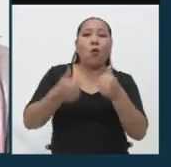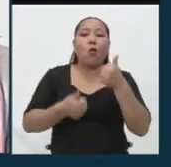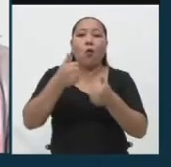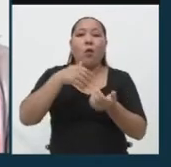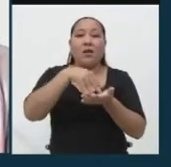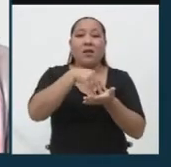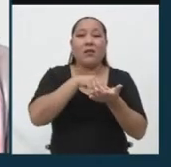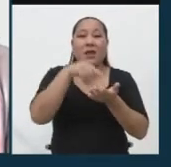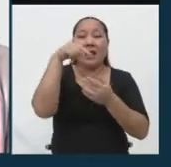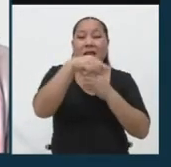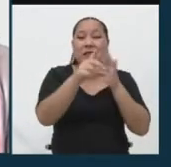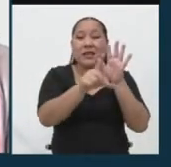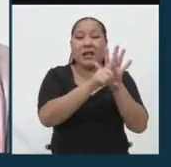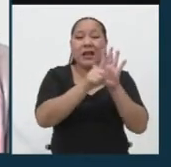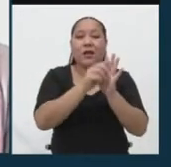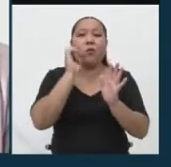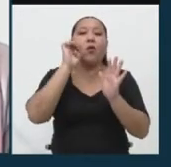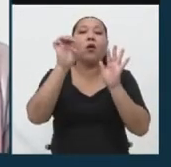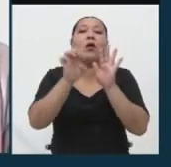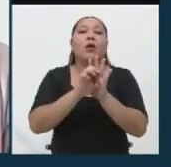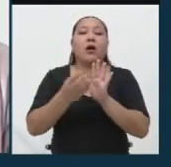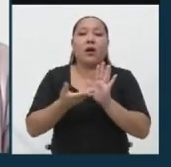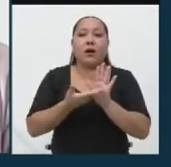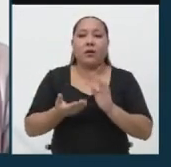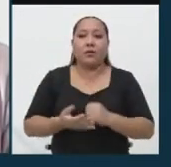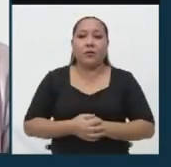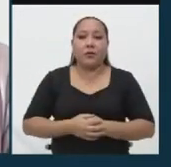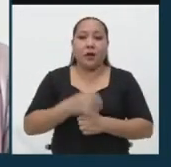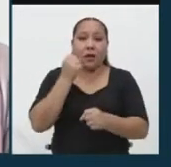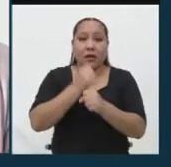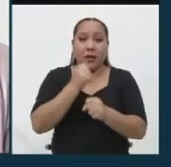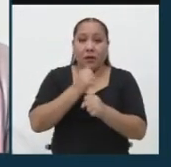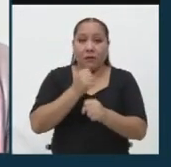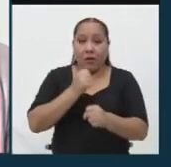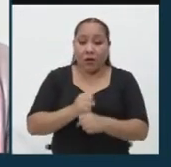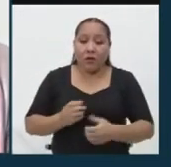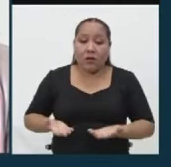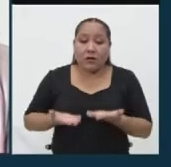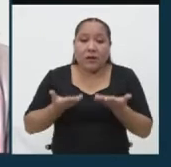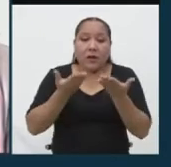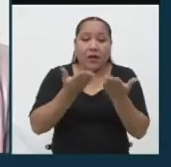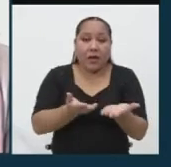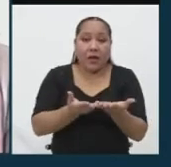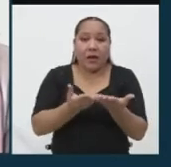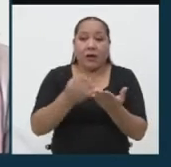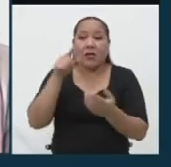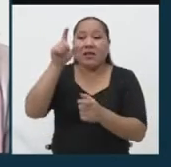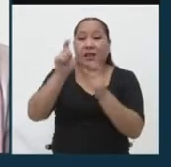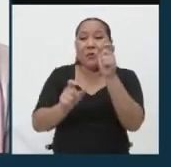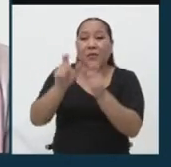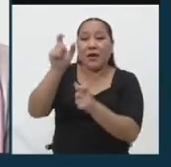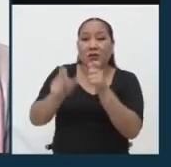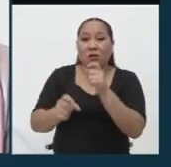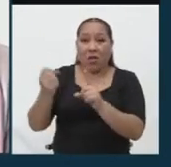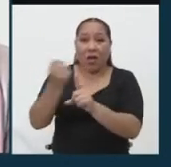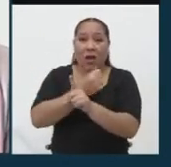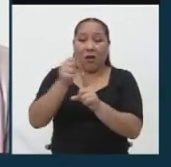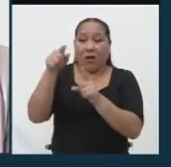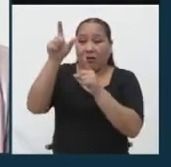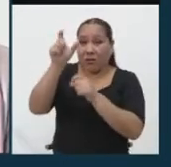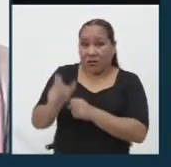esta ley, que es el trabajo que se debe de llevar con el agresor y con la familia,